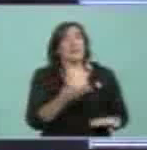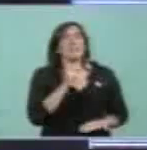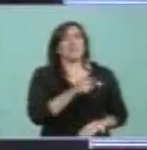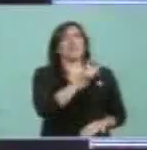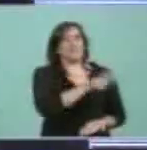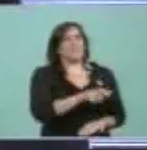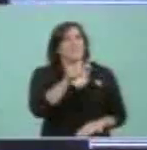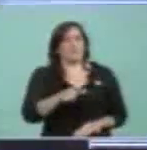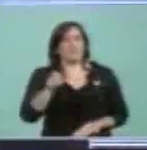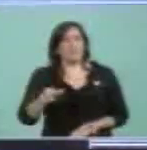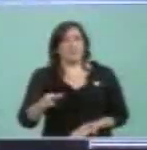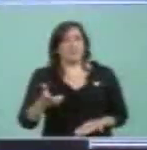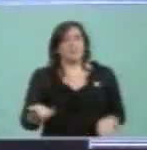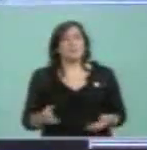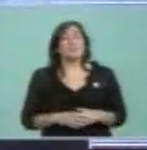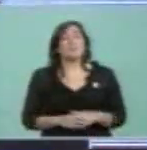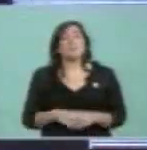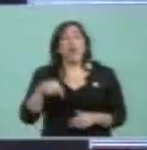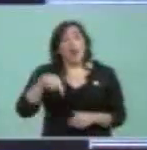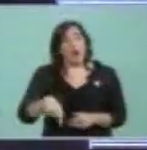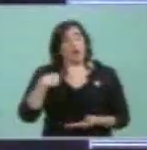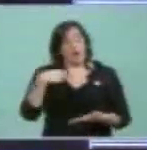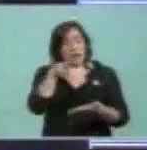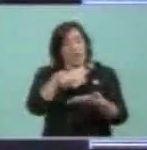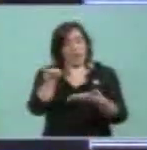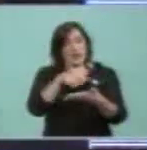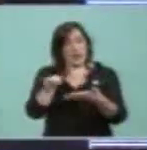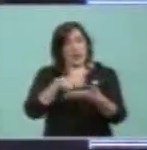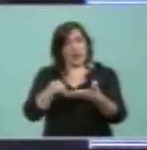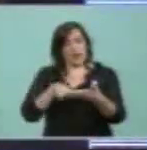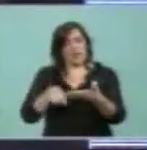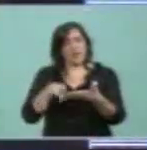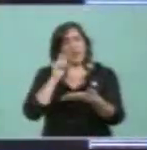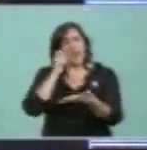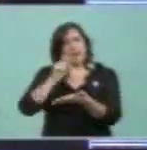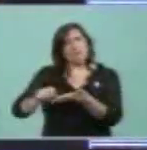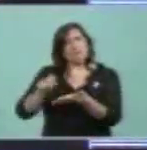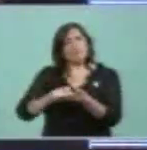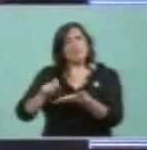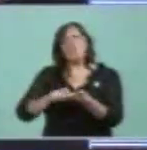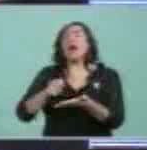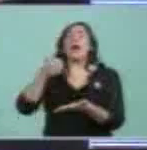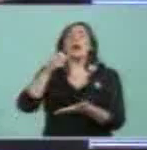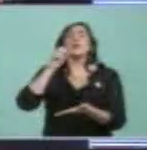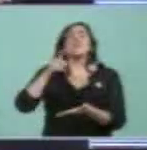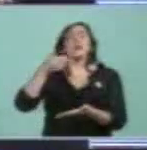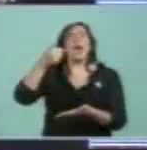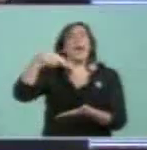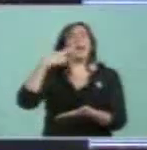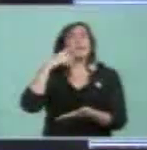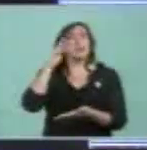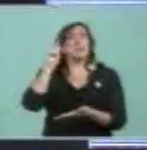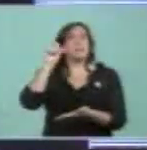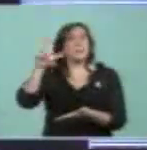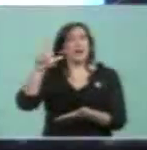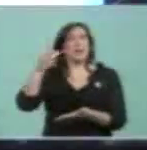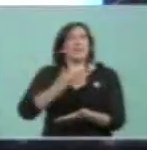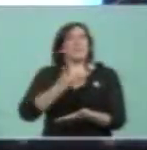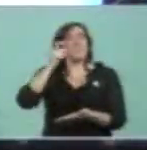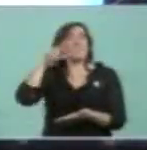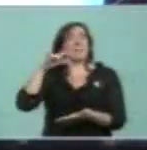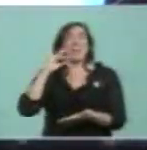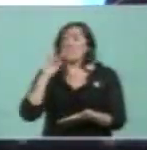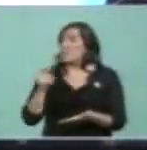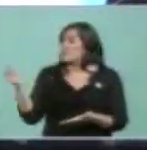Hoy leía un artículo muy lindo que hizo Aníbal Fernández. ¿No vino Aníbal? ¿No está por ahí? No, mira vos.